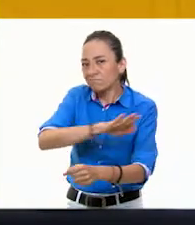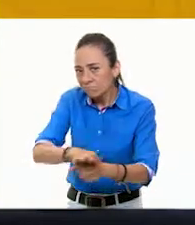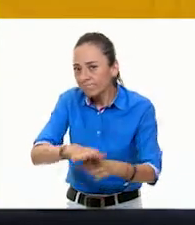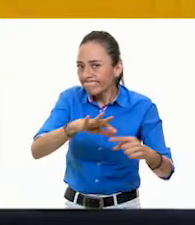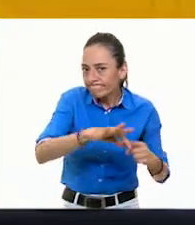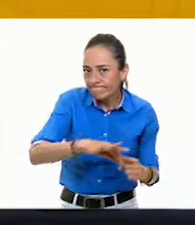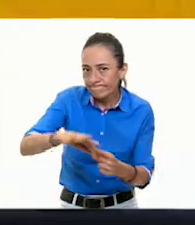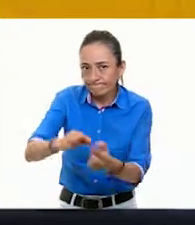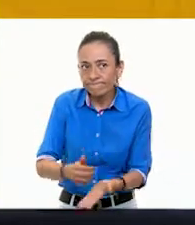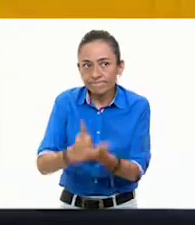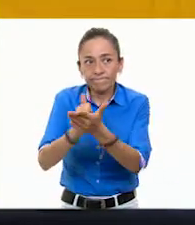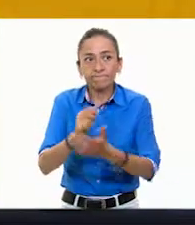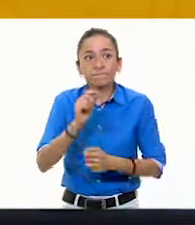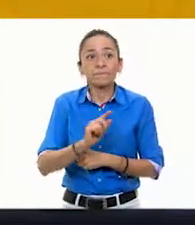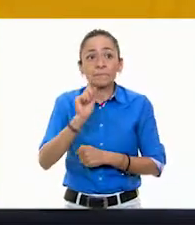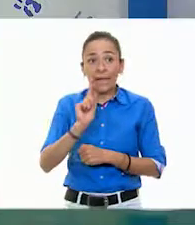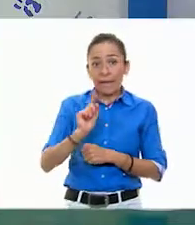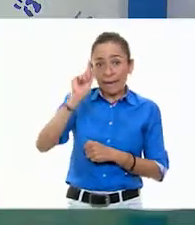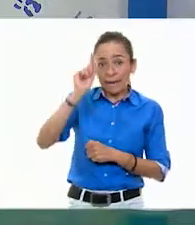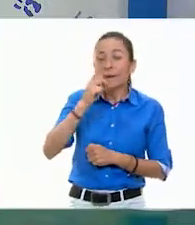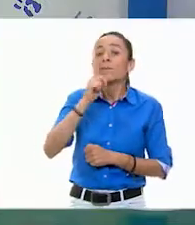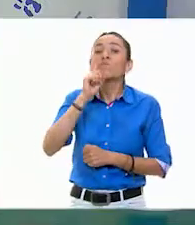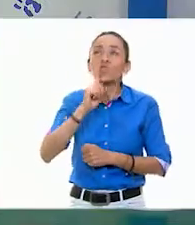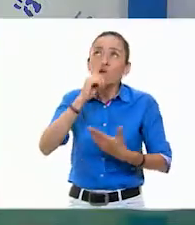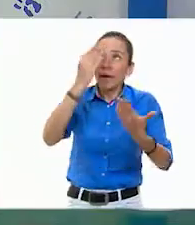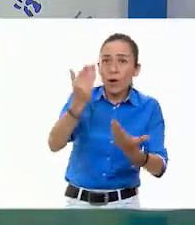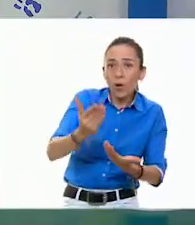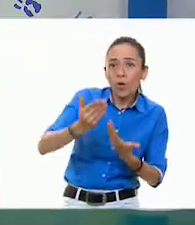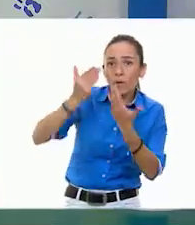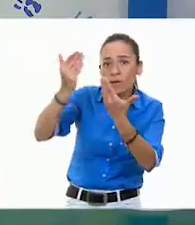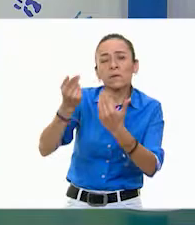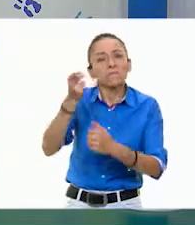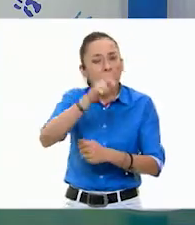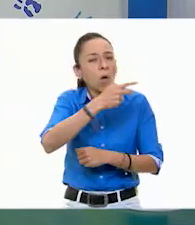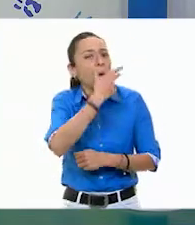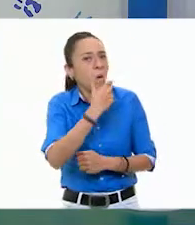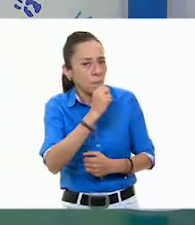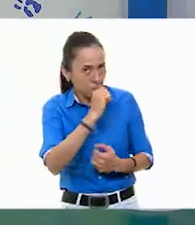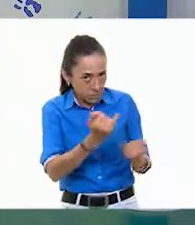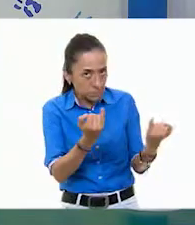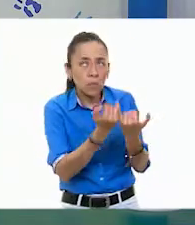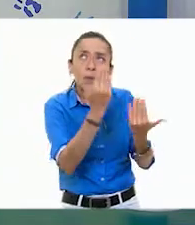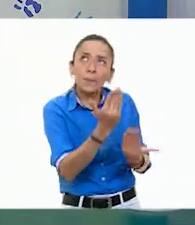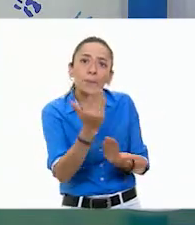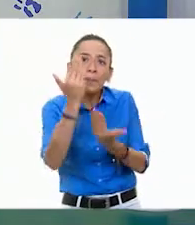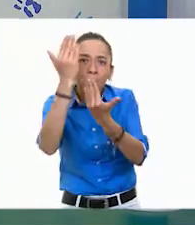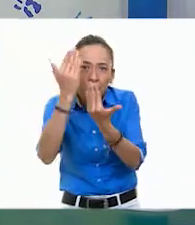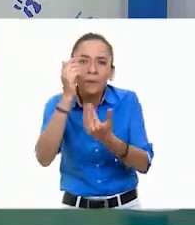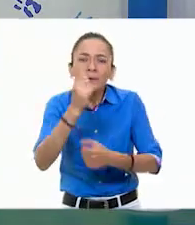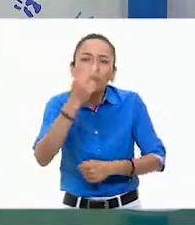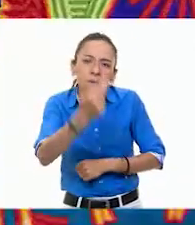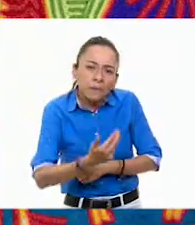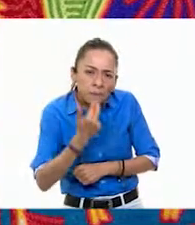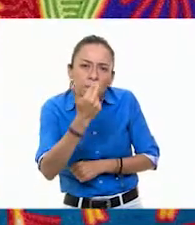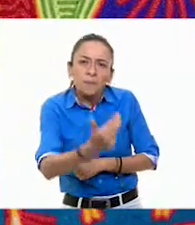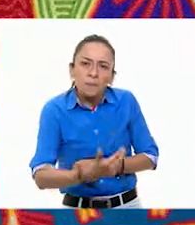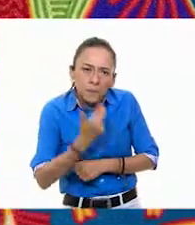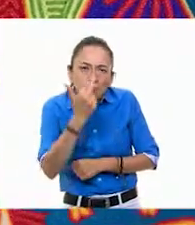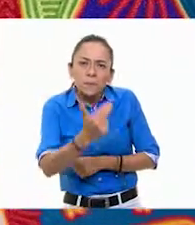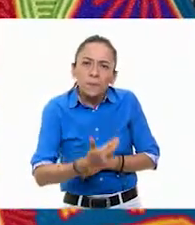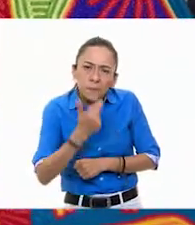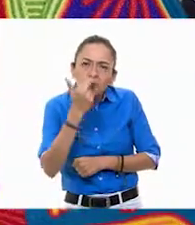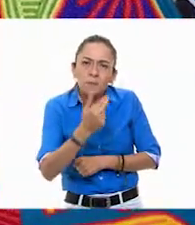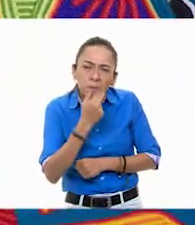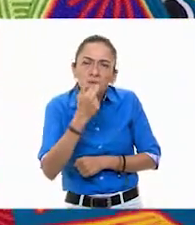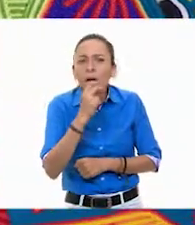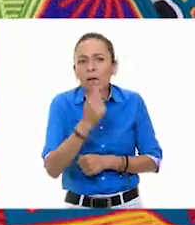vemos una mujer que está ofrendando y un hombre también, que él cumple con sus rezos de esa manera. Hacen el cumplimiento